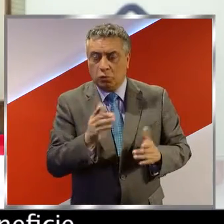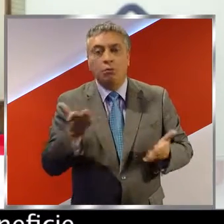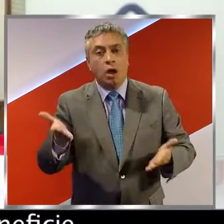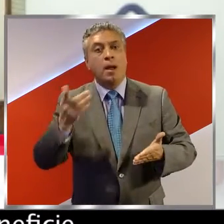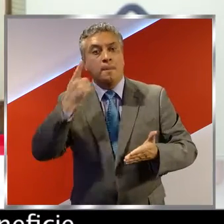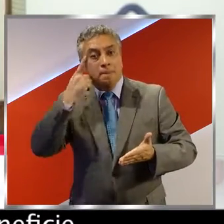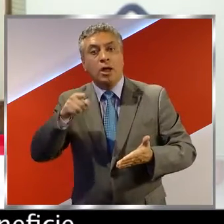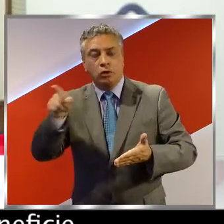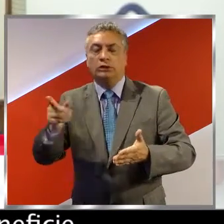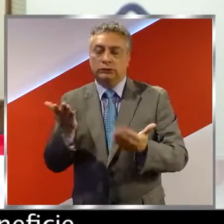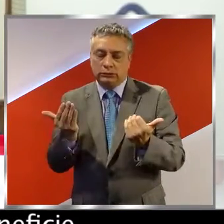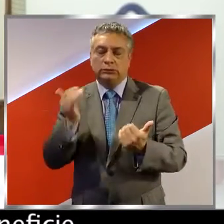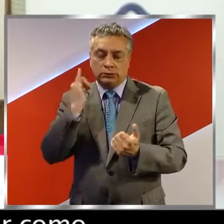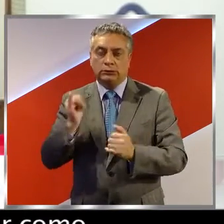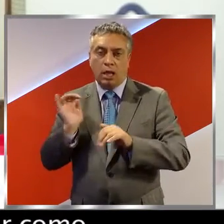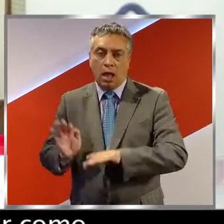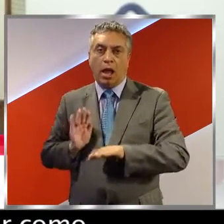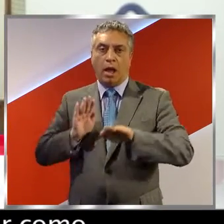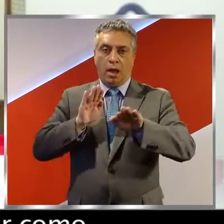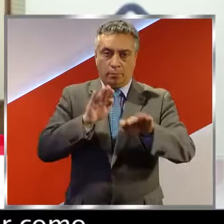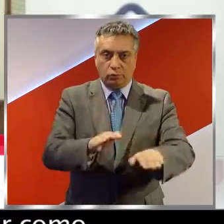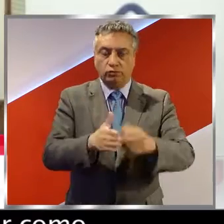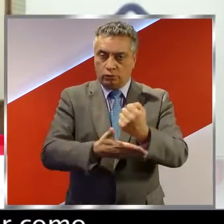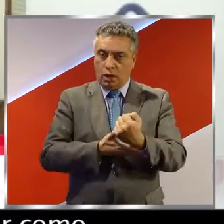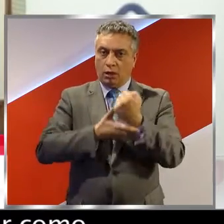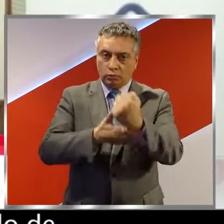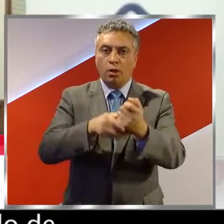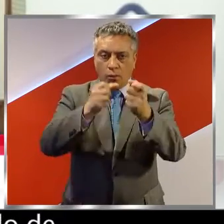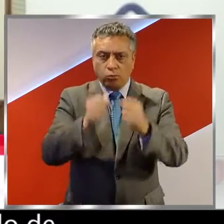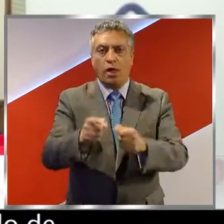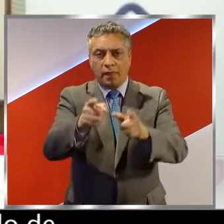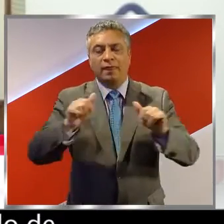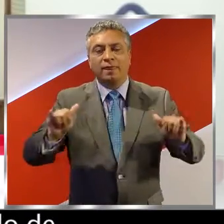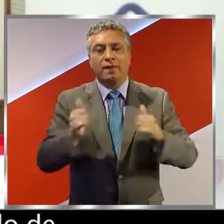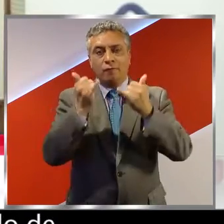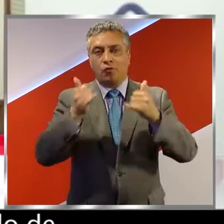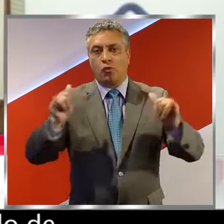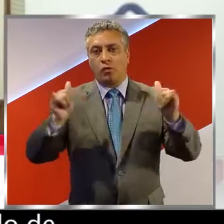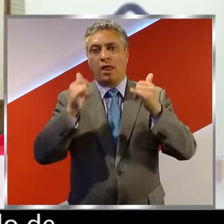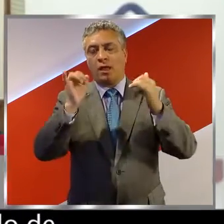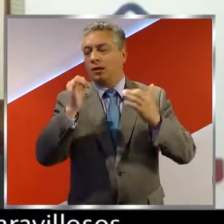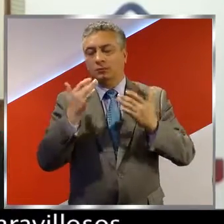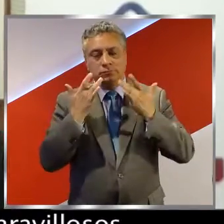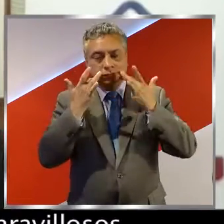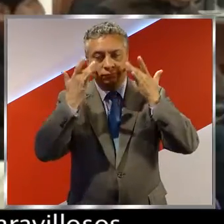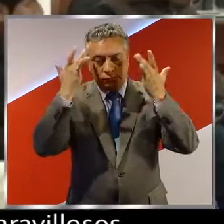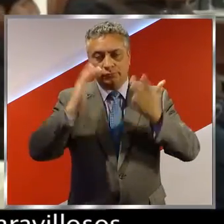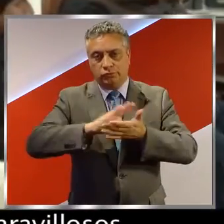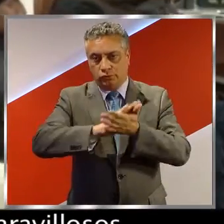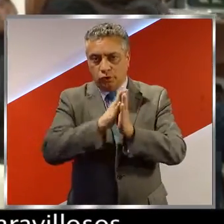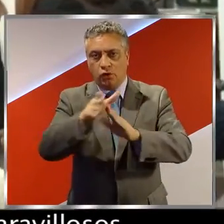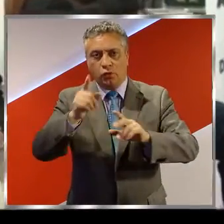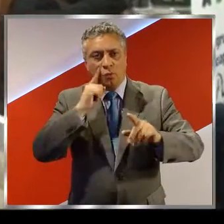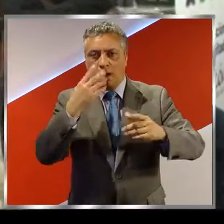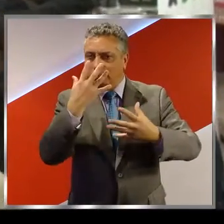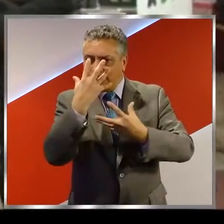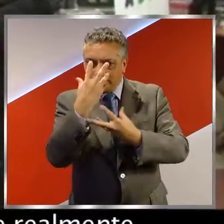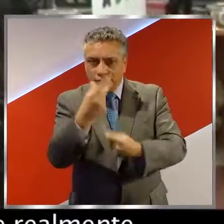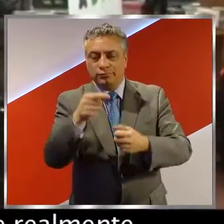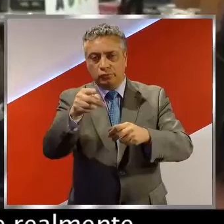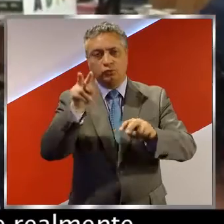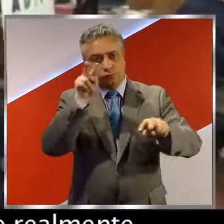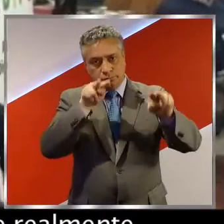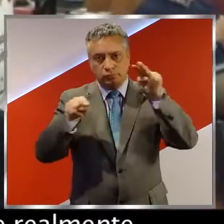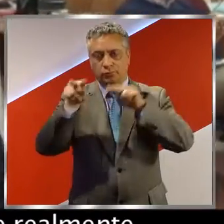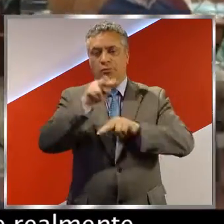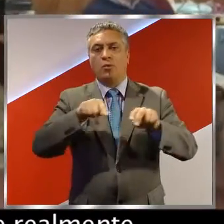una instancia que los beneficie y puedan disfrutar y gozar como toda la gente del mundo de estos atractivos turísticos maravillosos en Pucón.